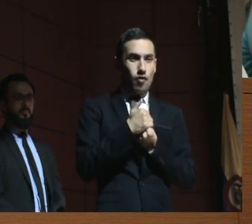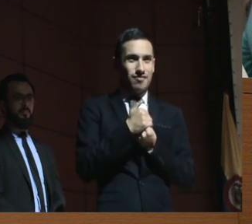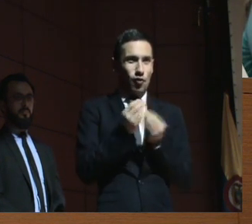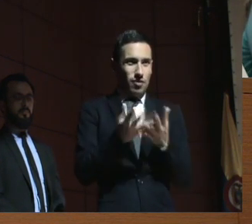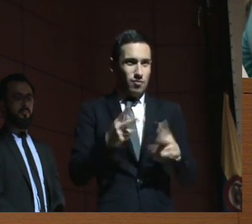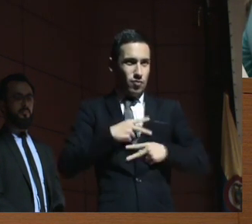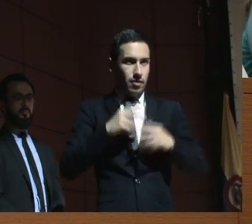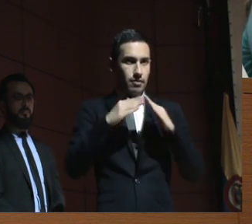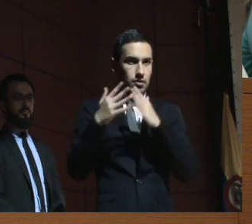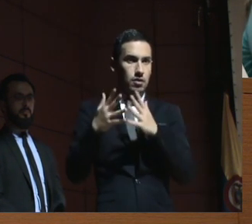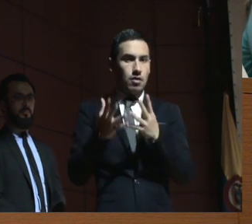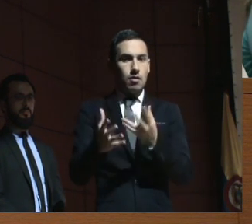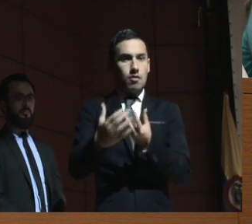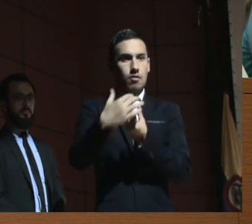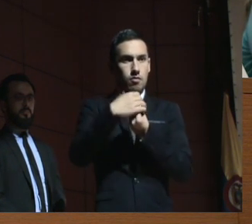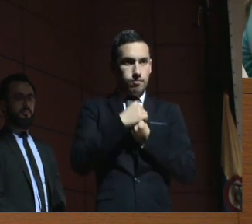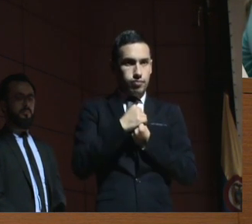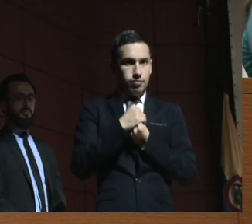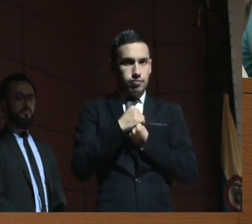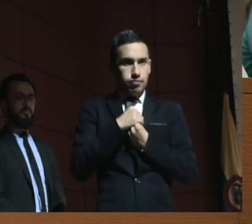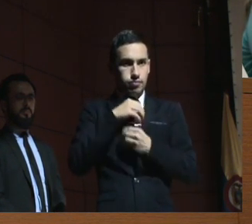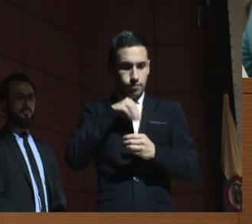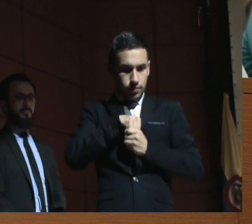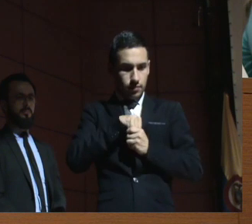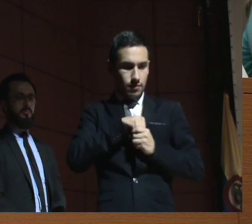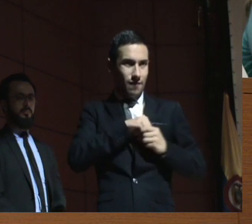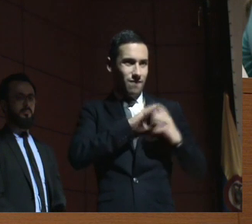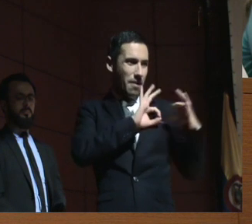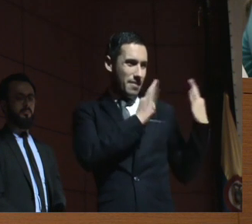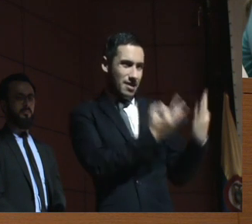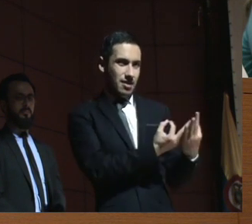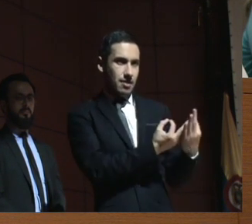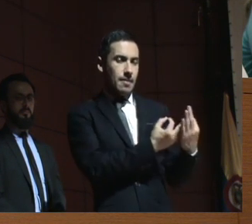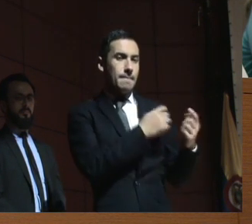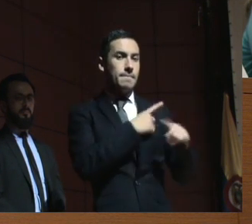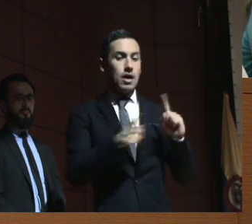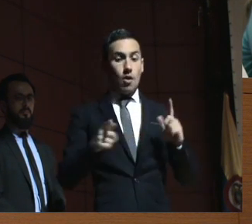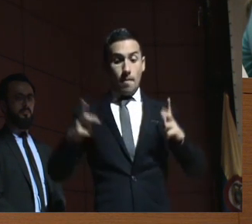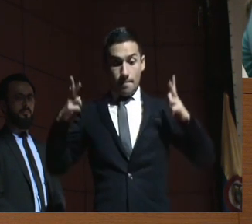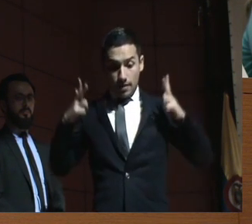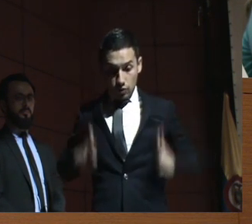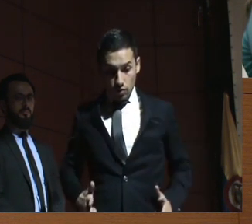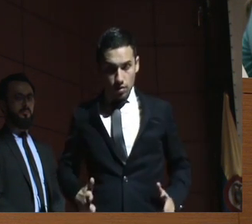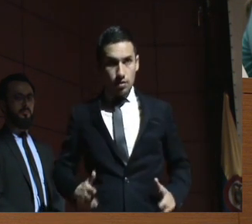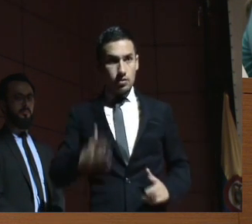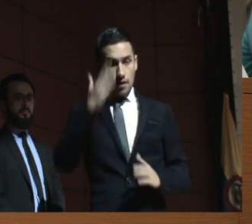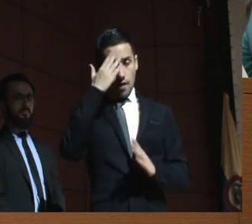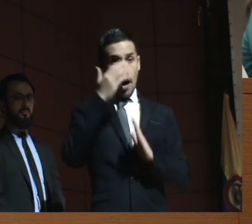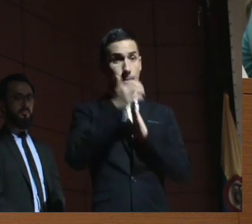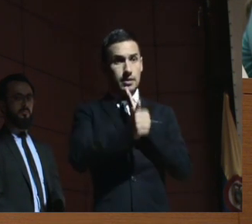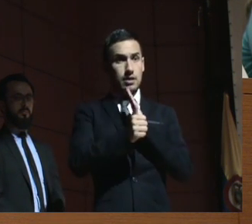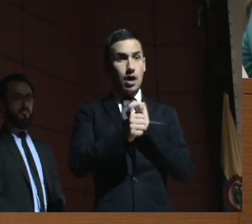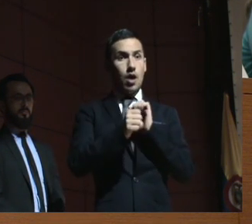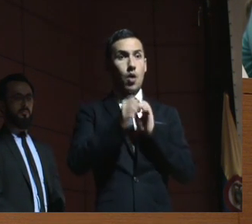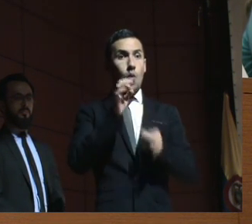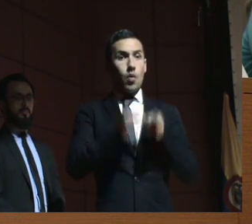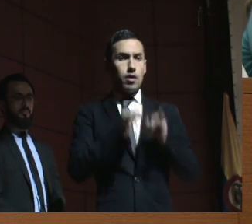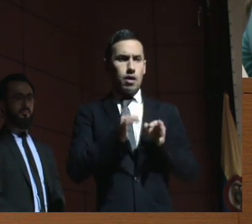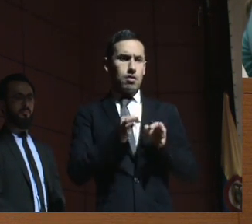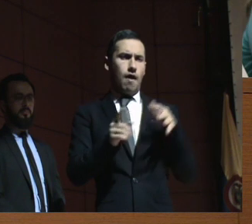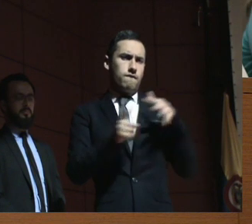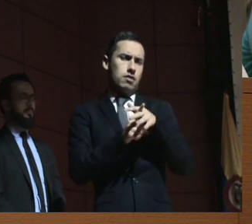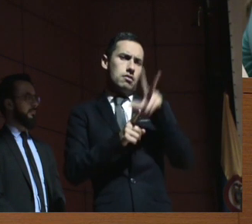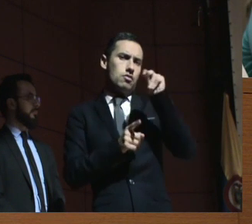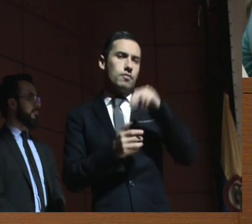a su caudal. Pero la condición de persona con capacidad jurídica no está en juego.